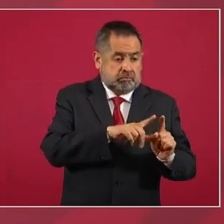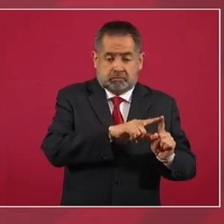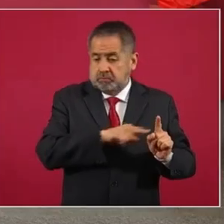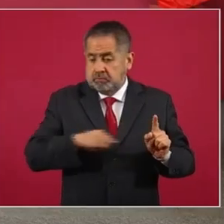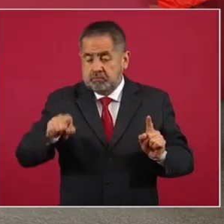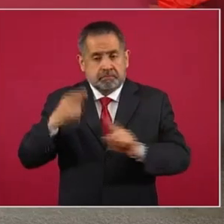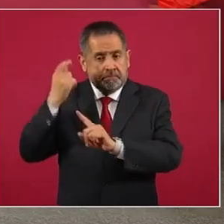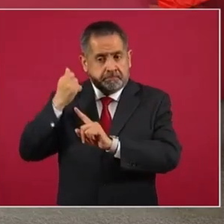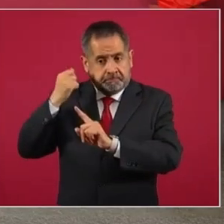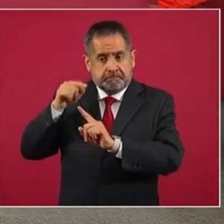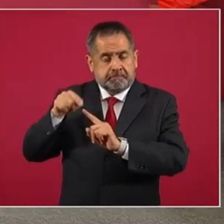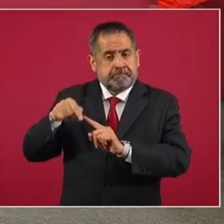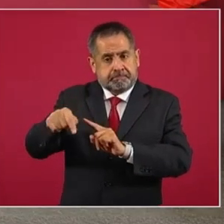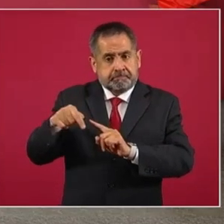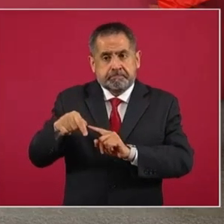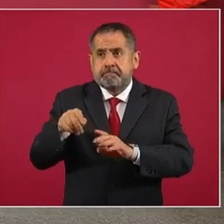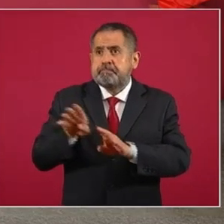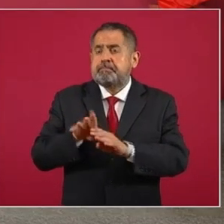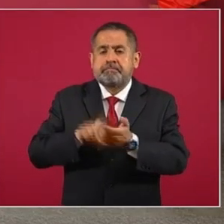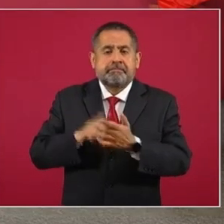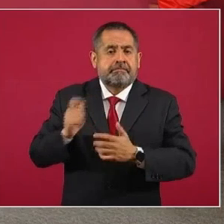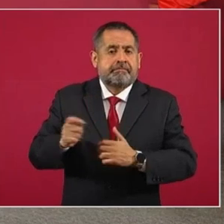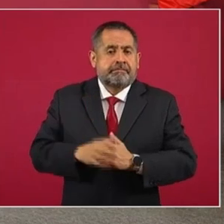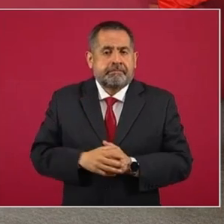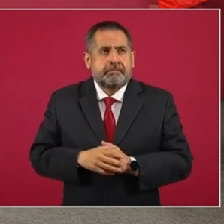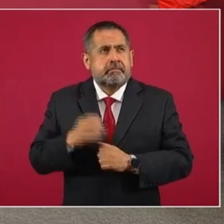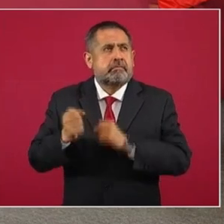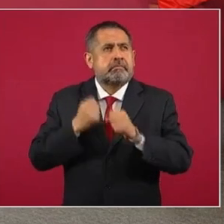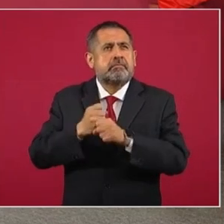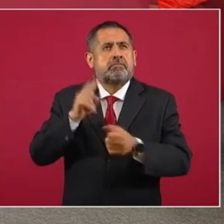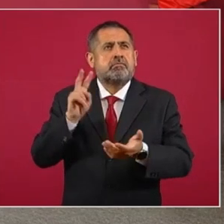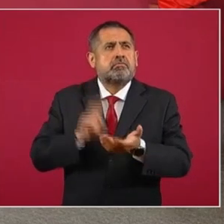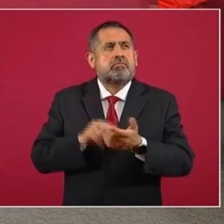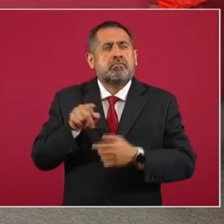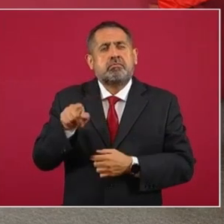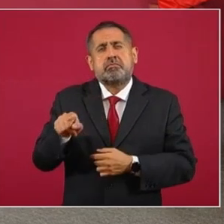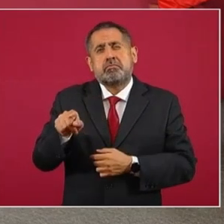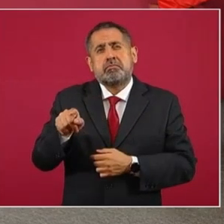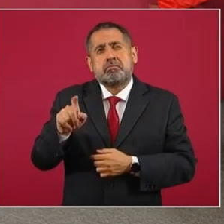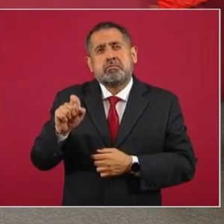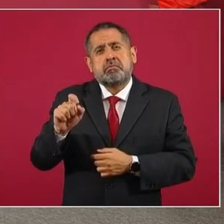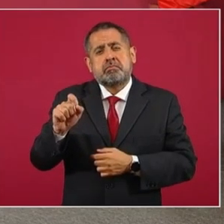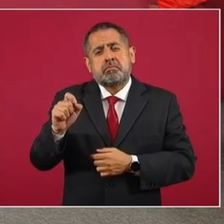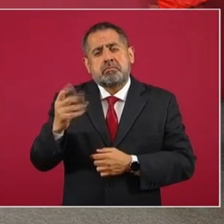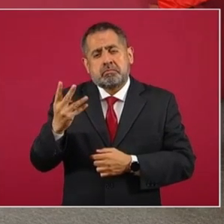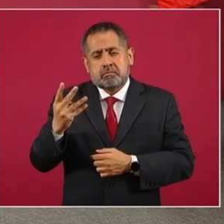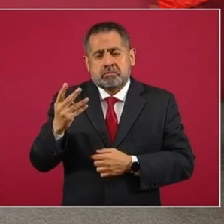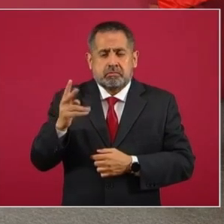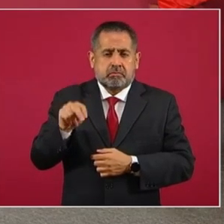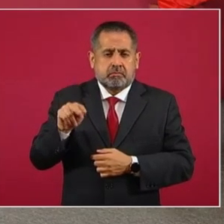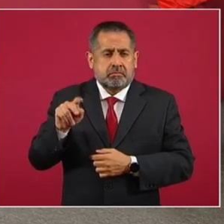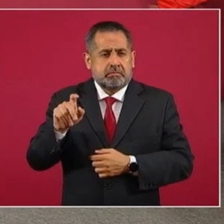para el 2024, 2025,